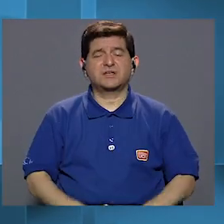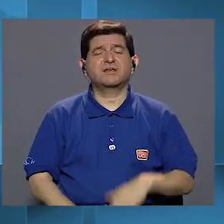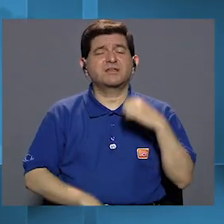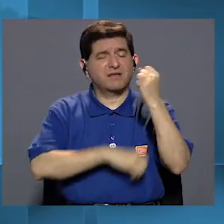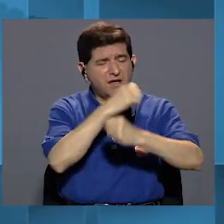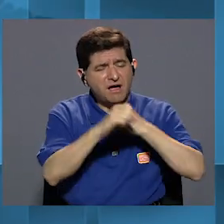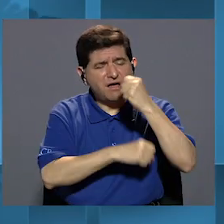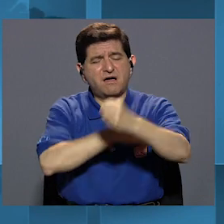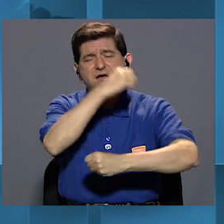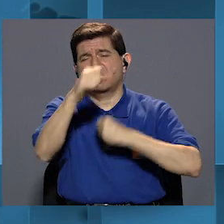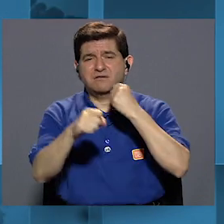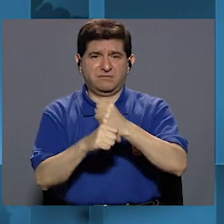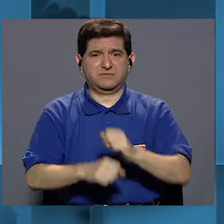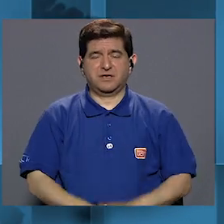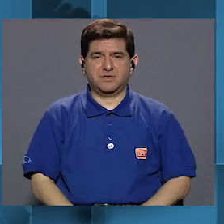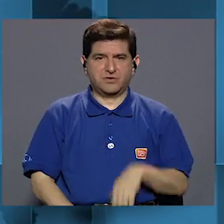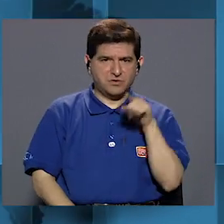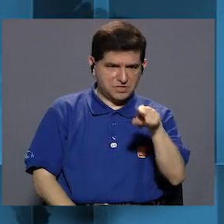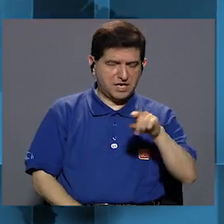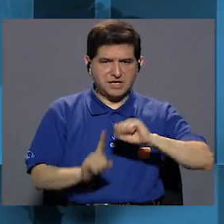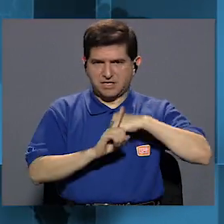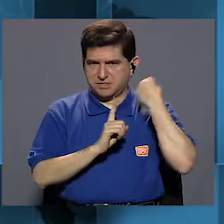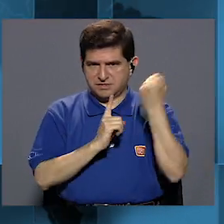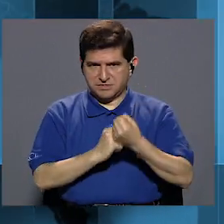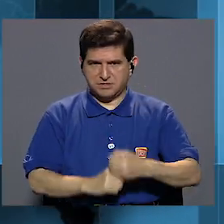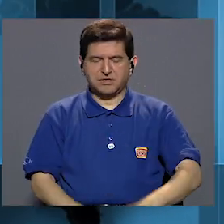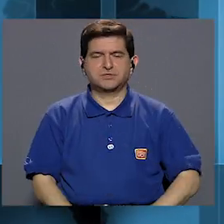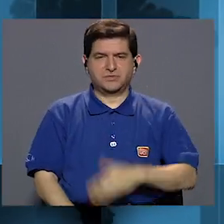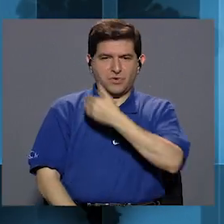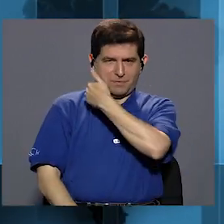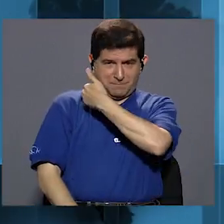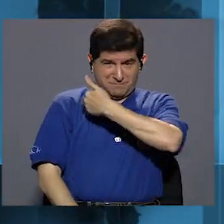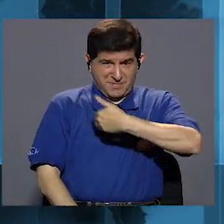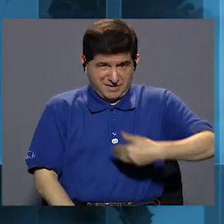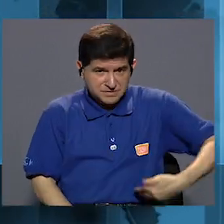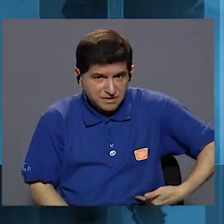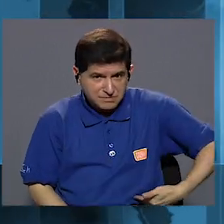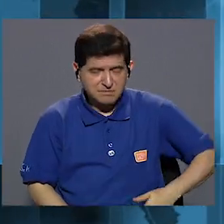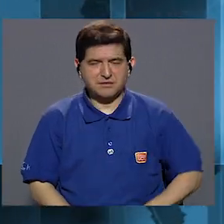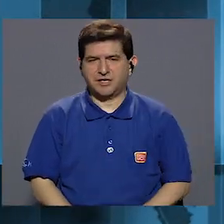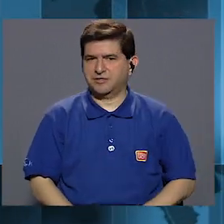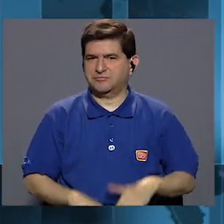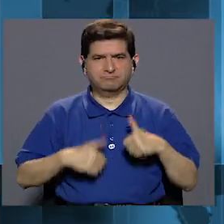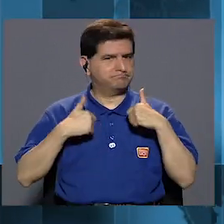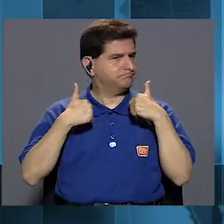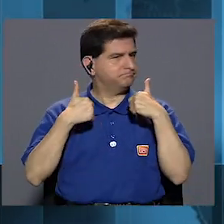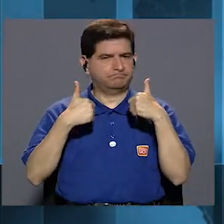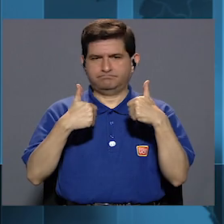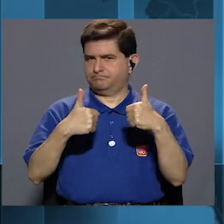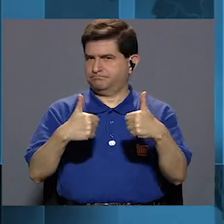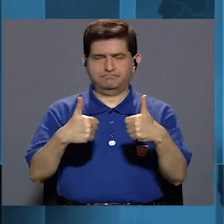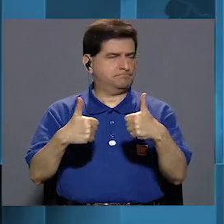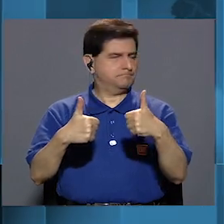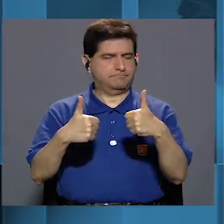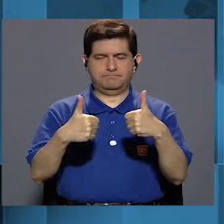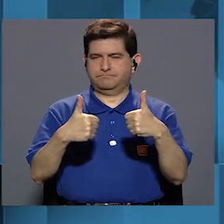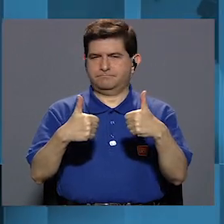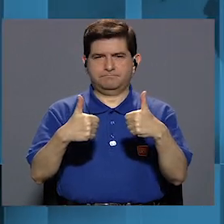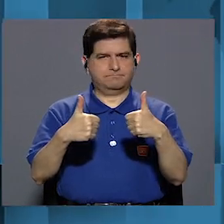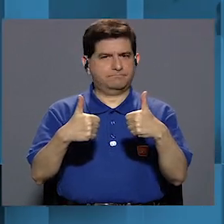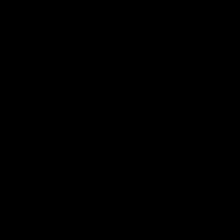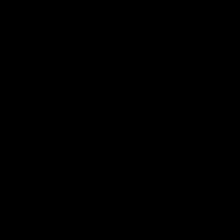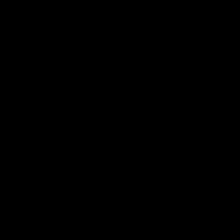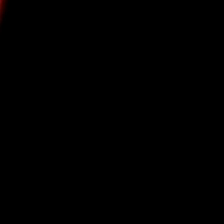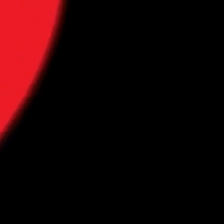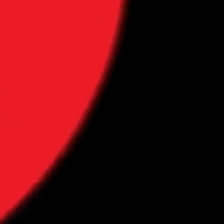sucediendo por décadas. Y esto, señor presidente, no es pura vida.